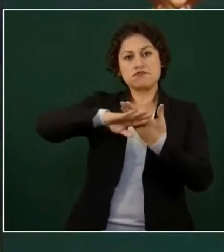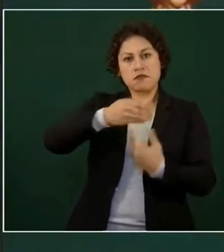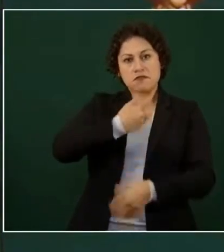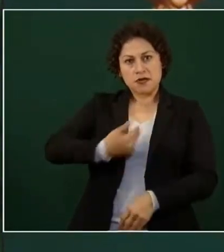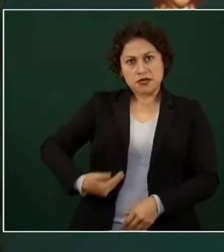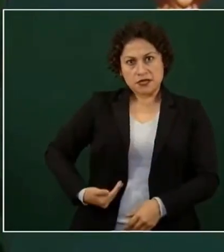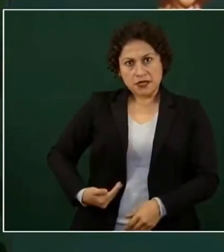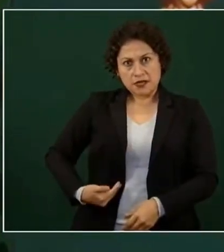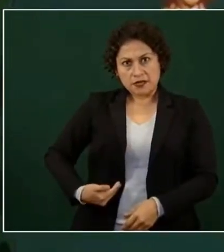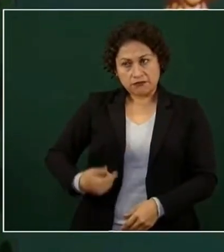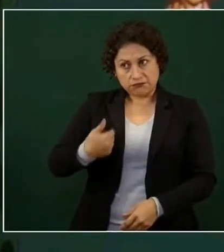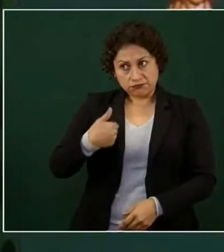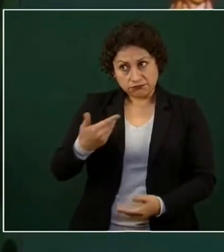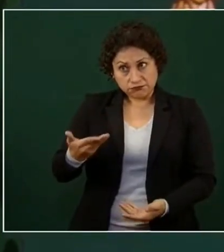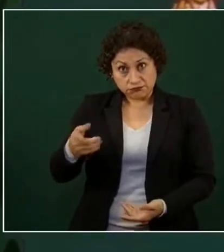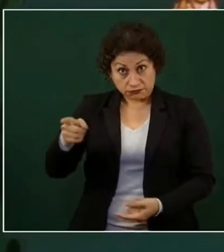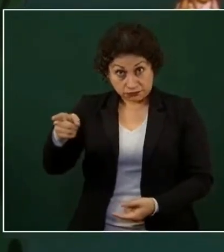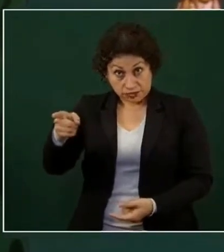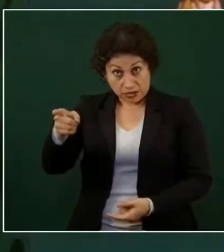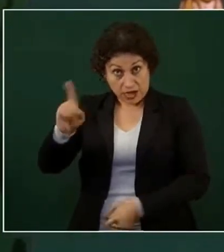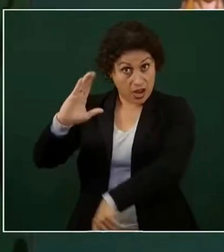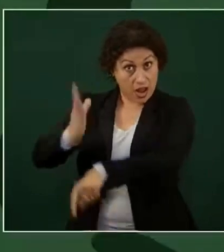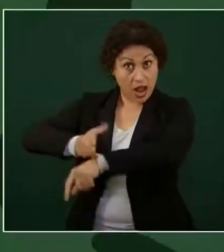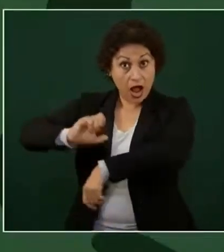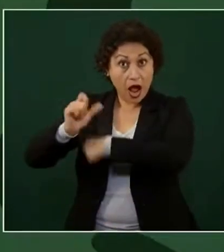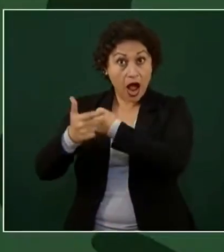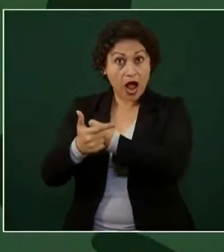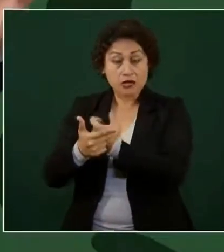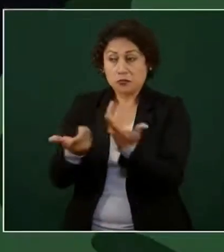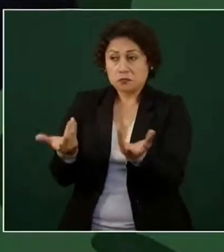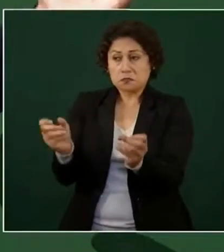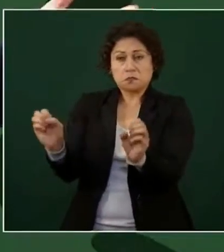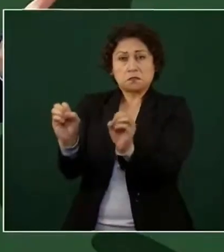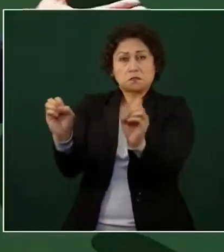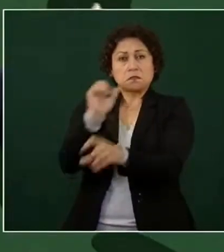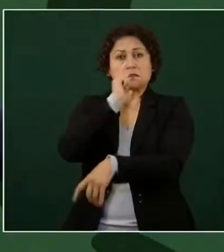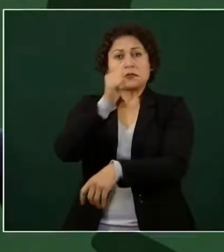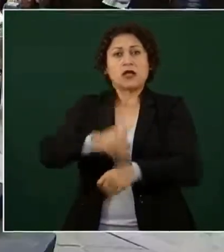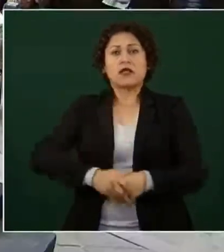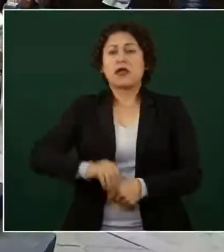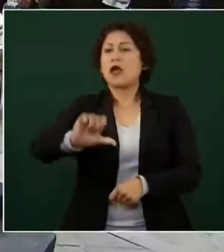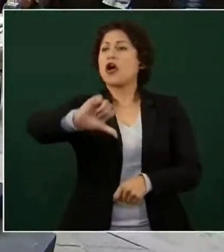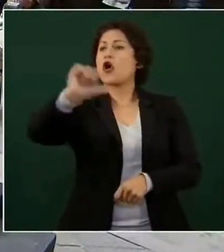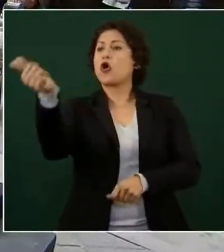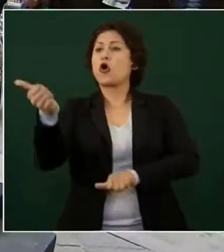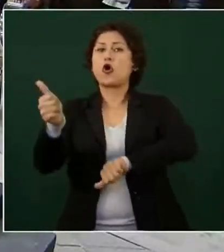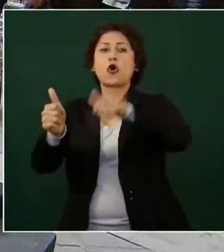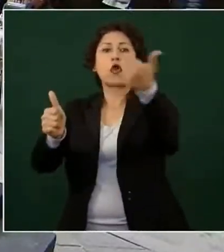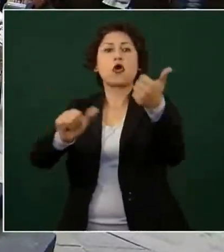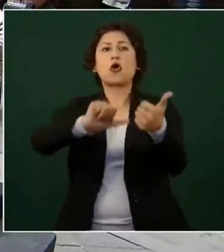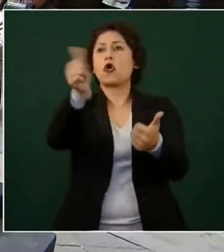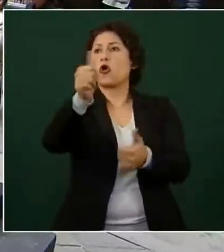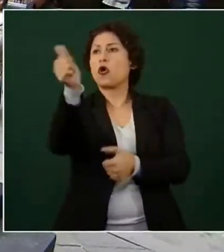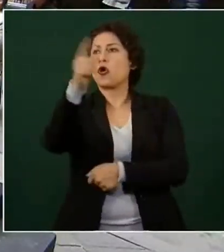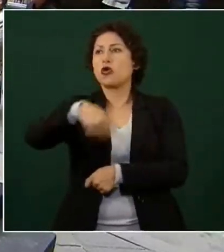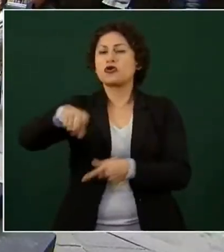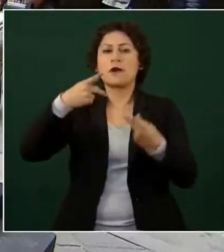Este, y todos los demás, hasta los médicos que han deseado